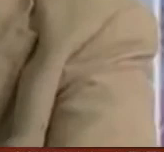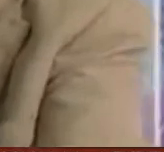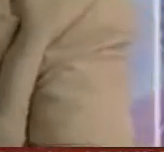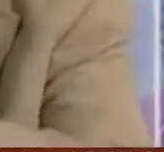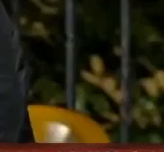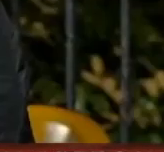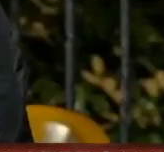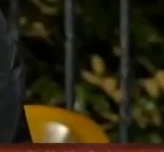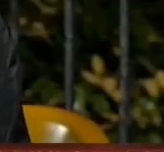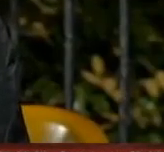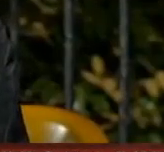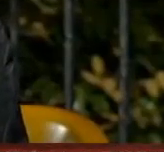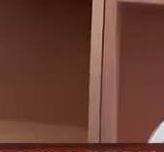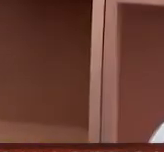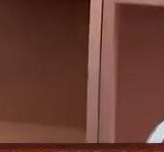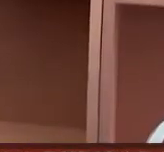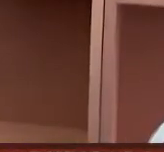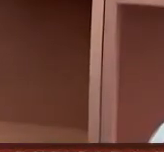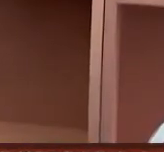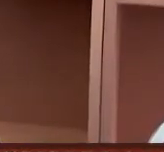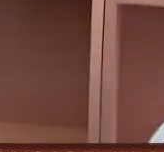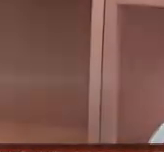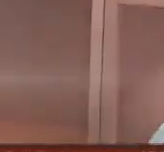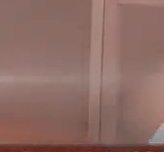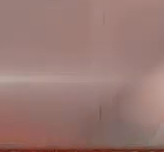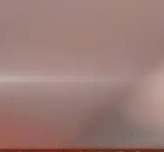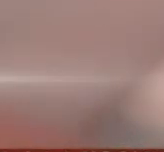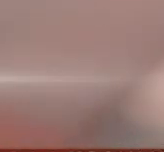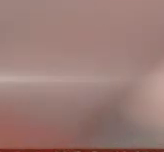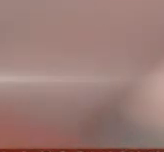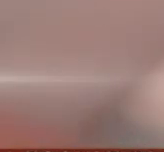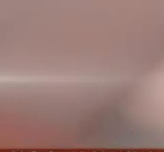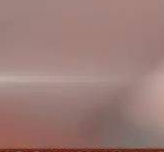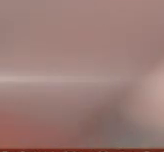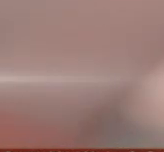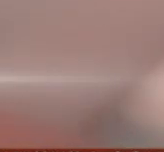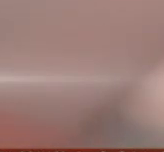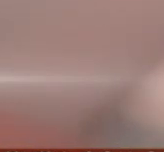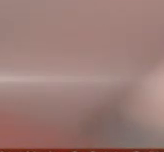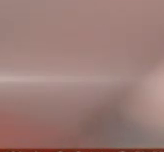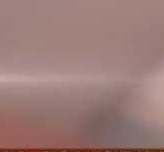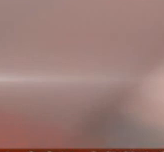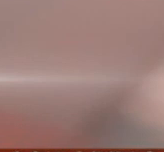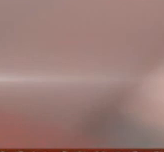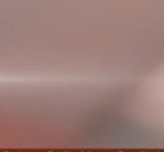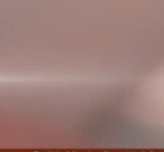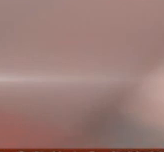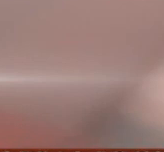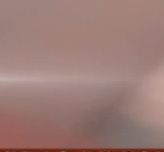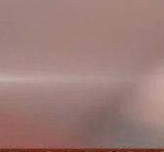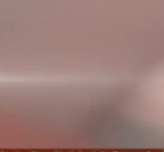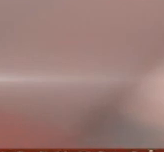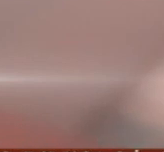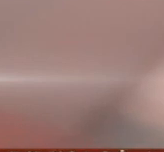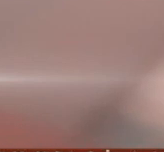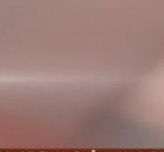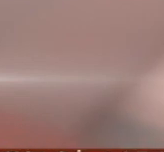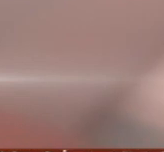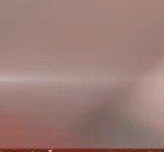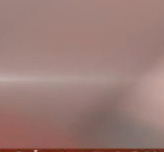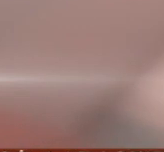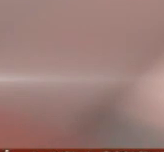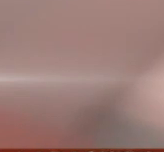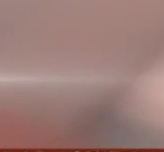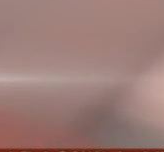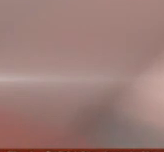Urrós, Pedro Ángel Palou y Ricardo Chávez. Un conjunto de cinco escritores que hace 20